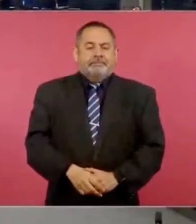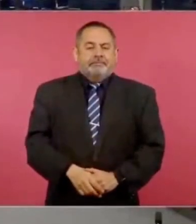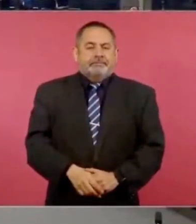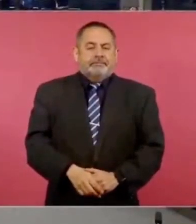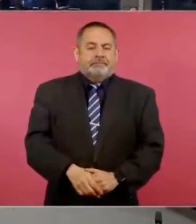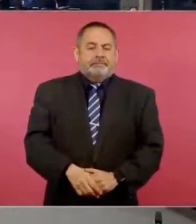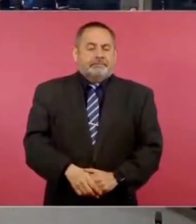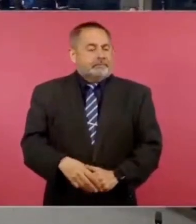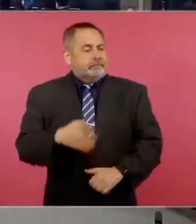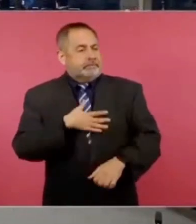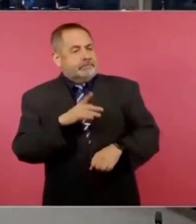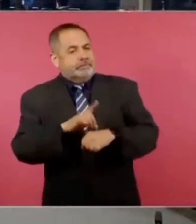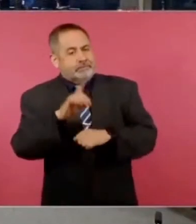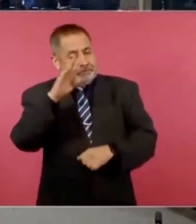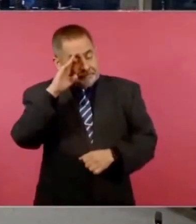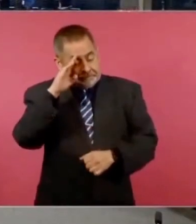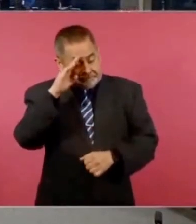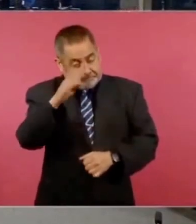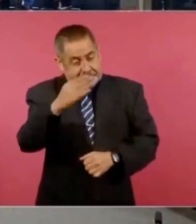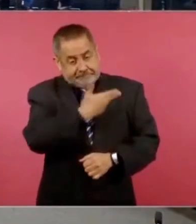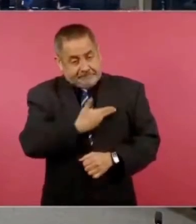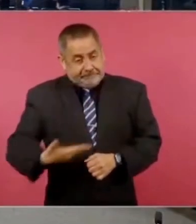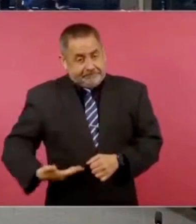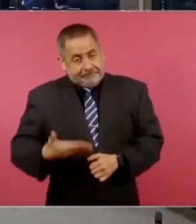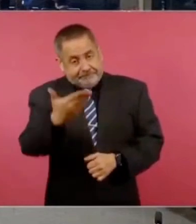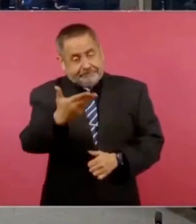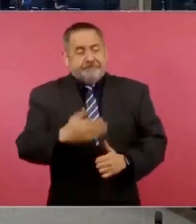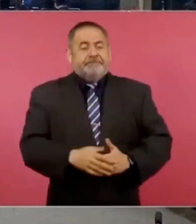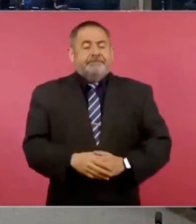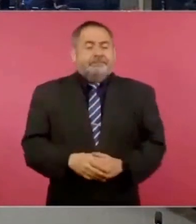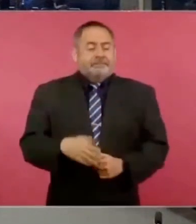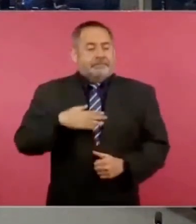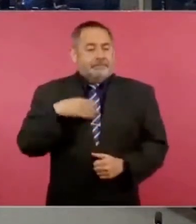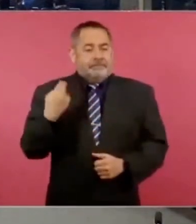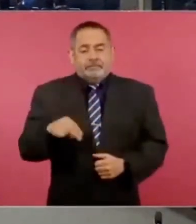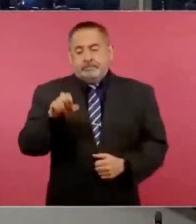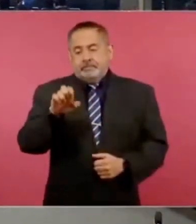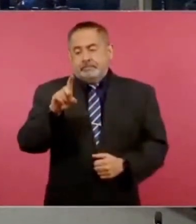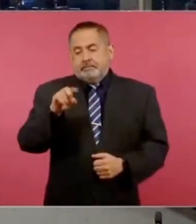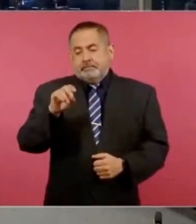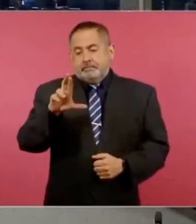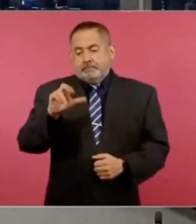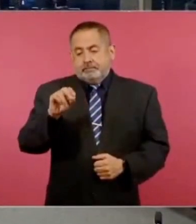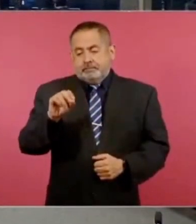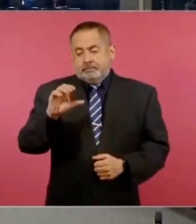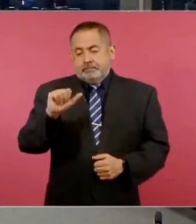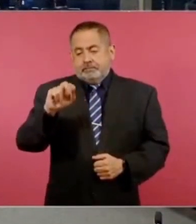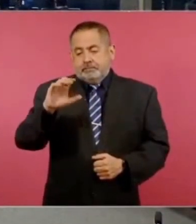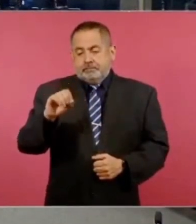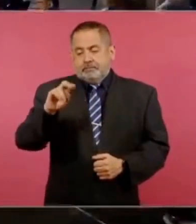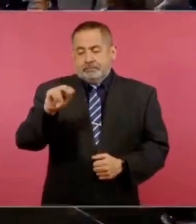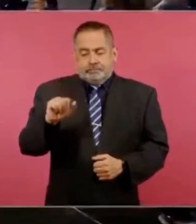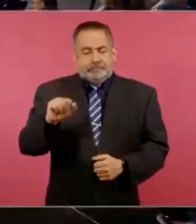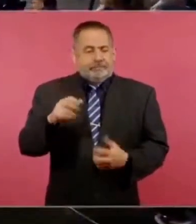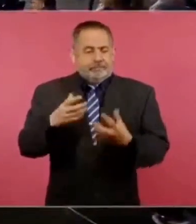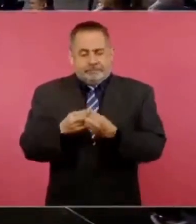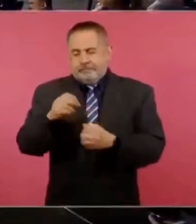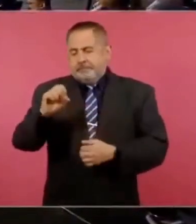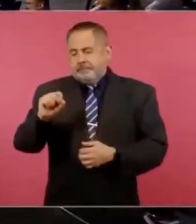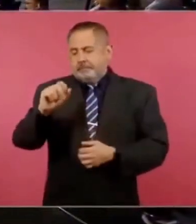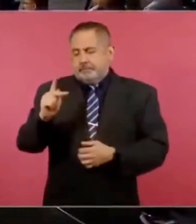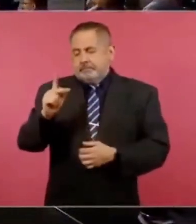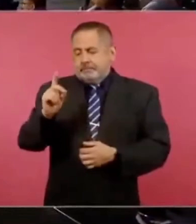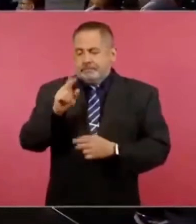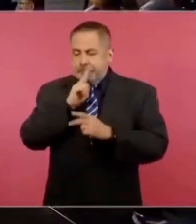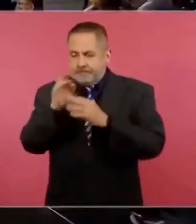Buenos días, señor presidente. Eduardo Esquivel Ancona, SDP Noticias. Quiero